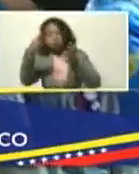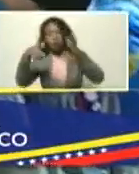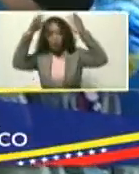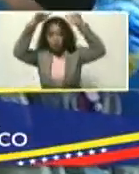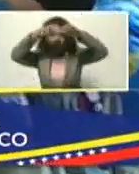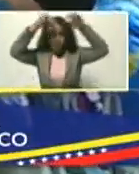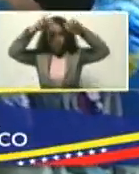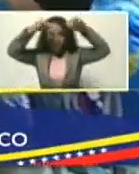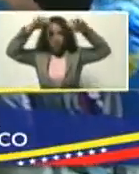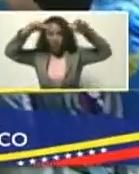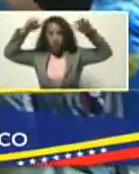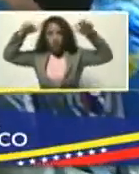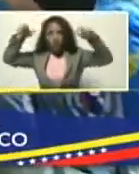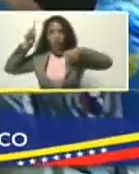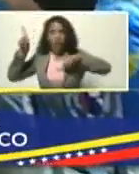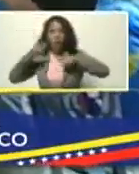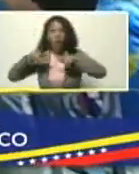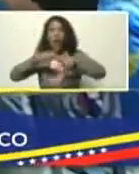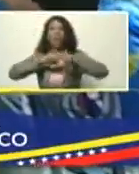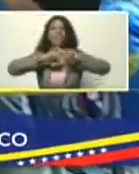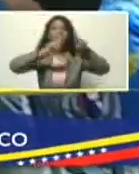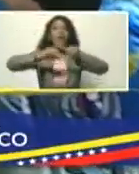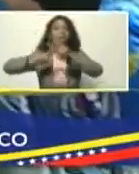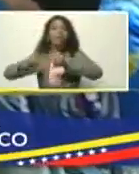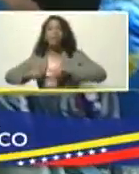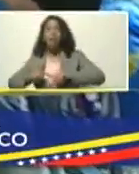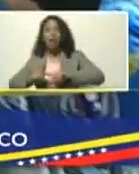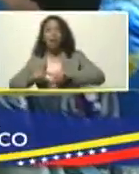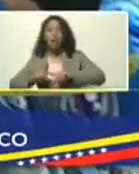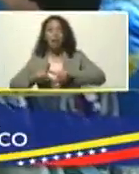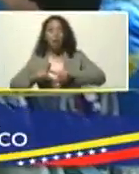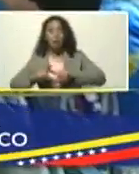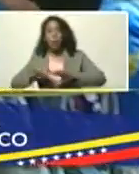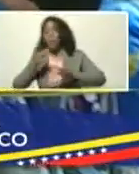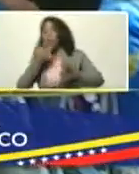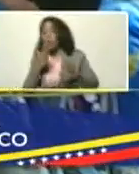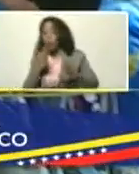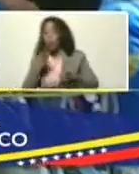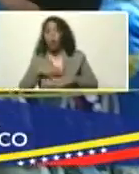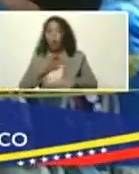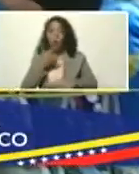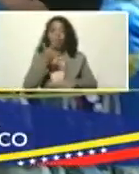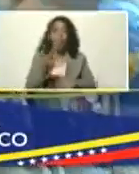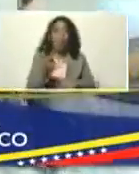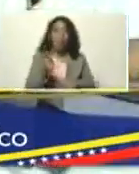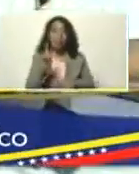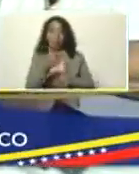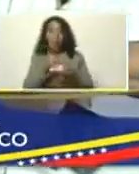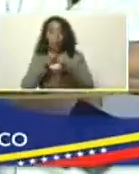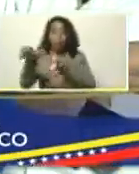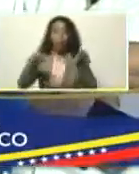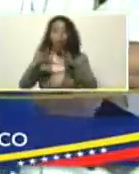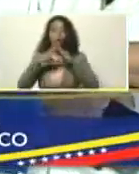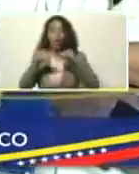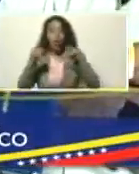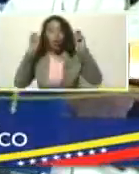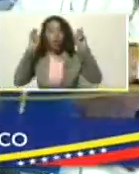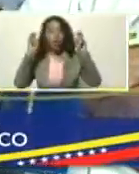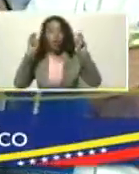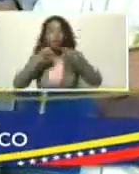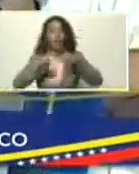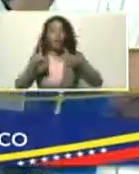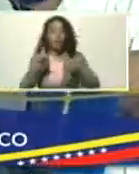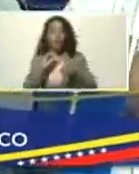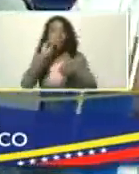esta tiene, distintos destinos, ¿no? Podemos, separarlos, en dos, destinos principales, una es la penetración,